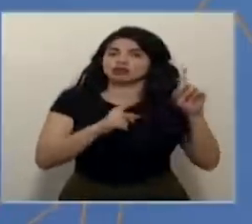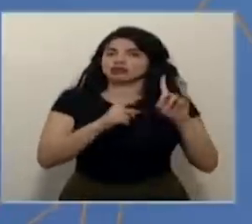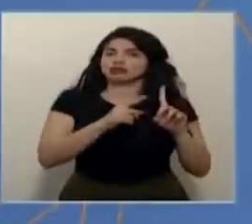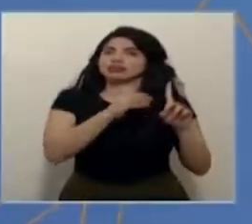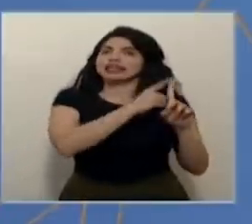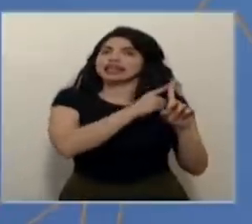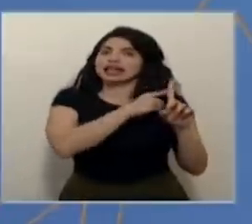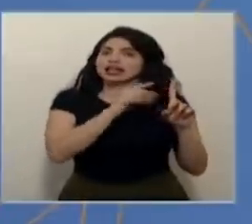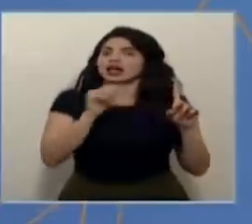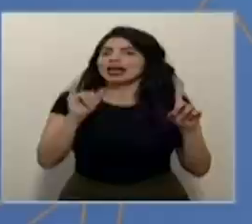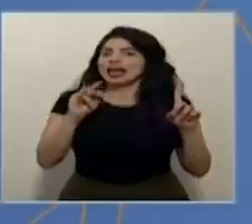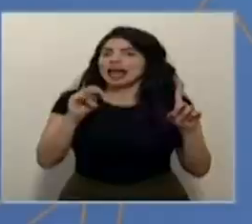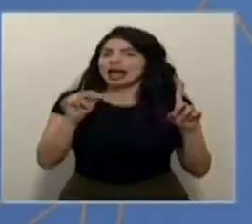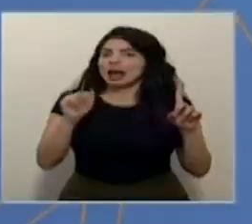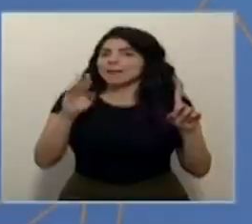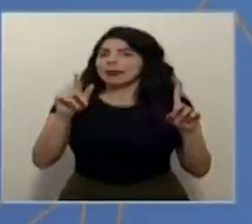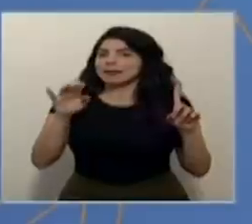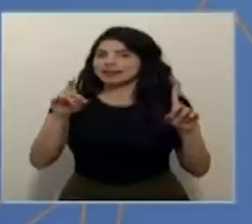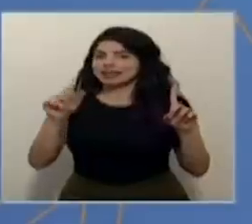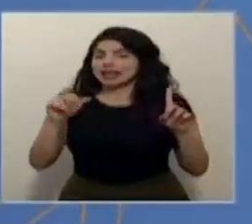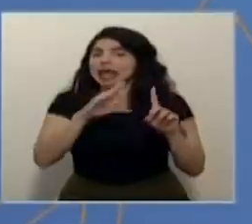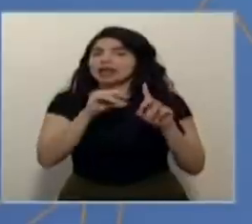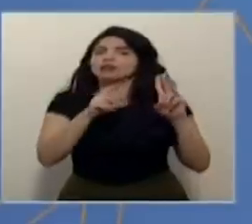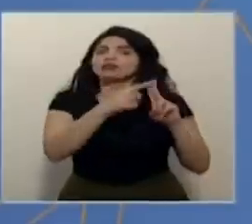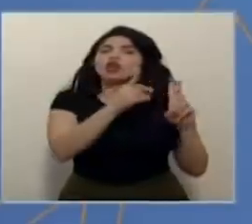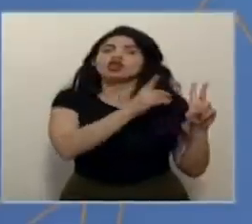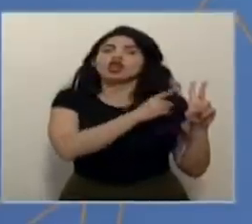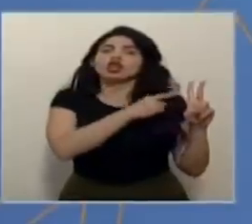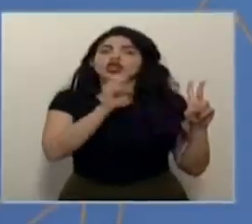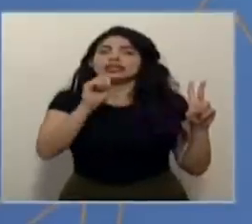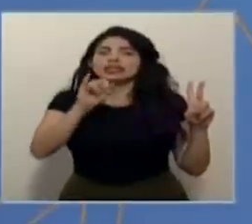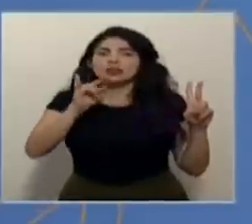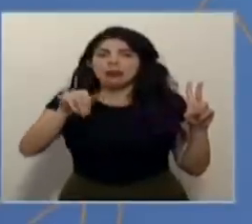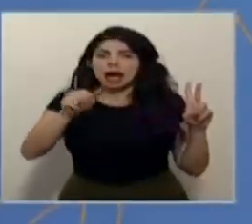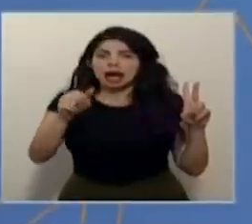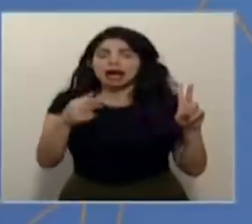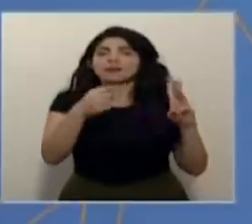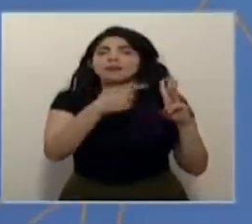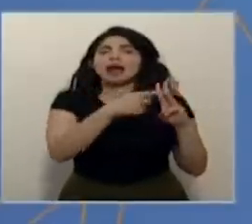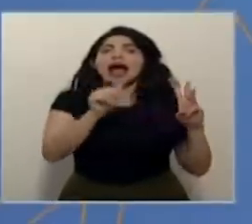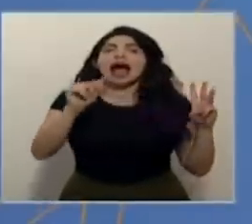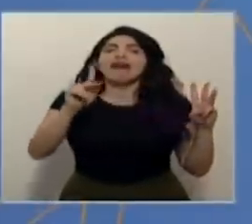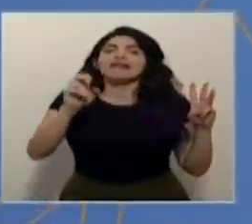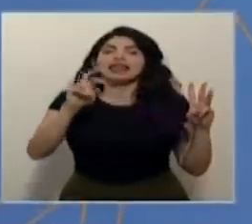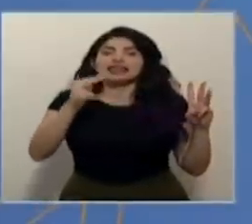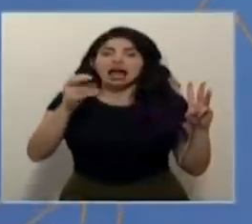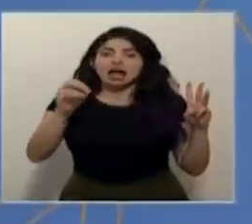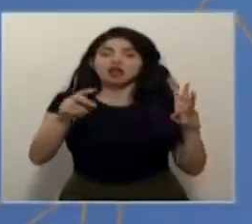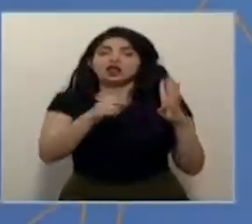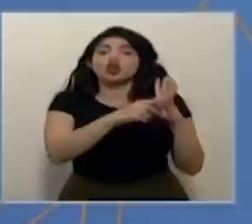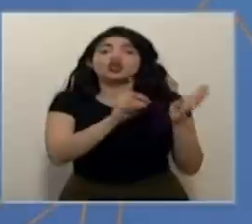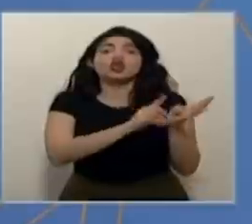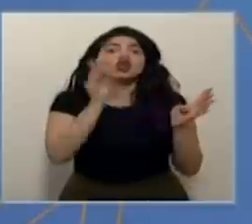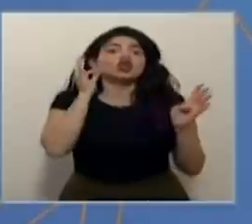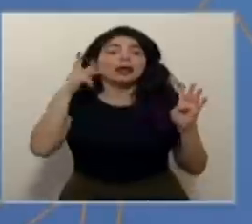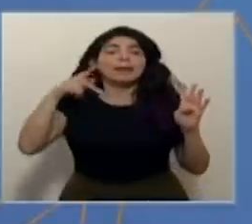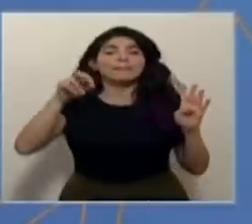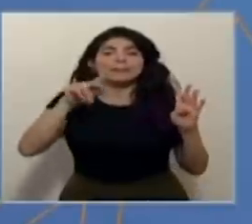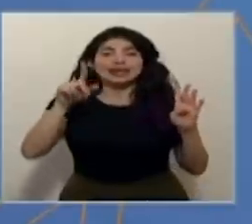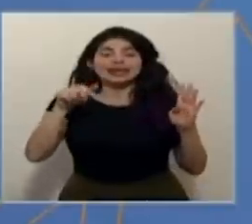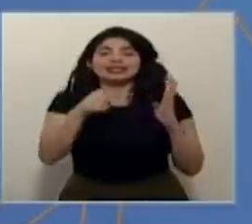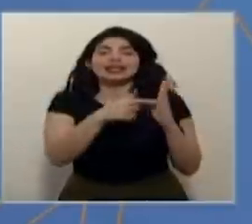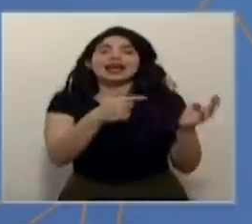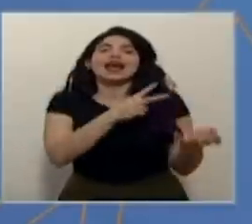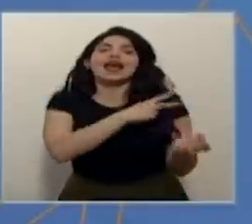doctora Ileana Balmaceda, junto con el doctor Sibaja. Está el jefe de sala de operaciones, que es el doctor Avendaño. La doctora Pérez, que es también la jefe de